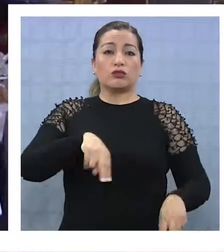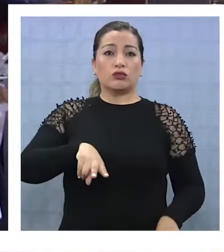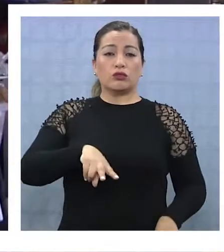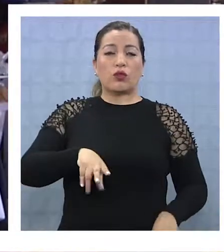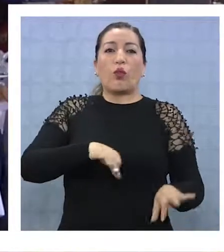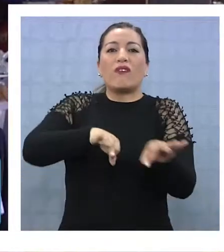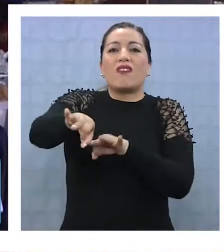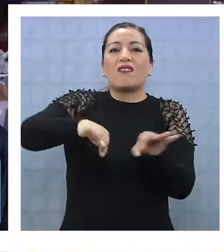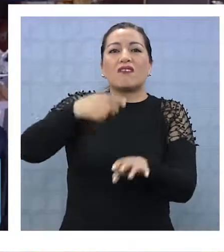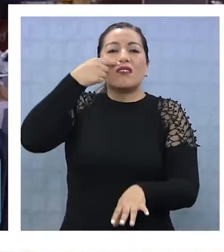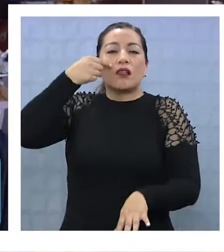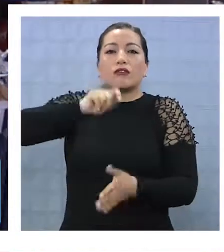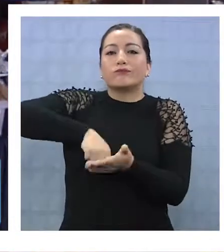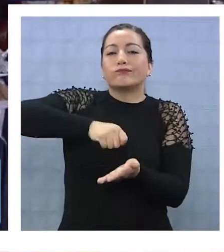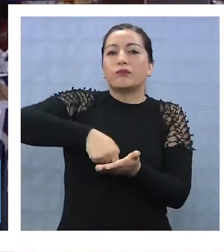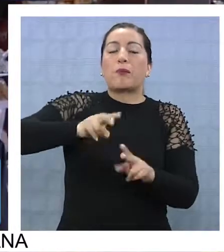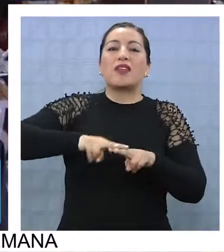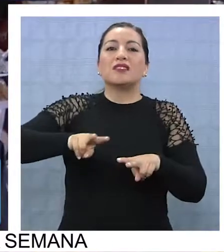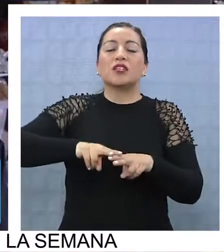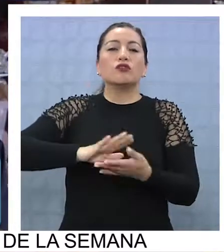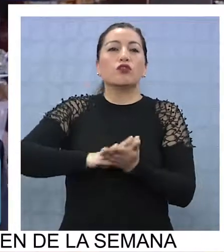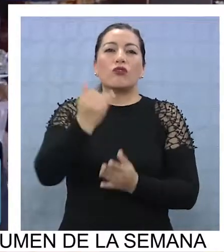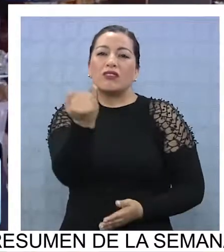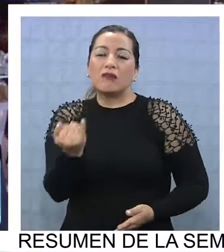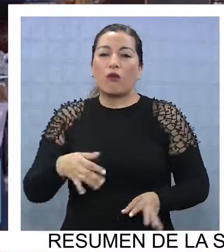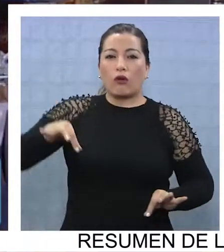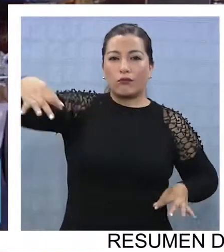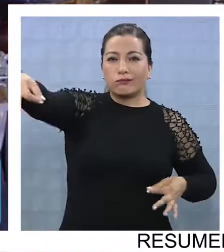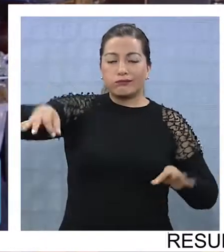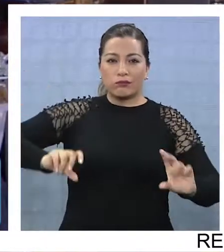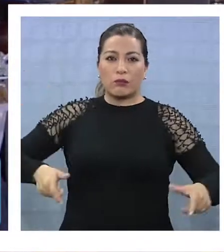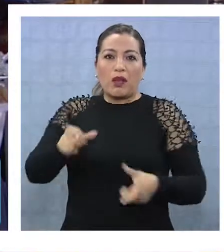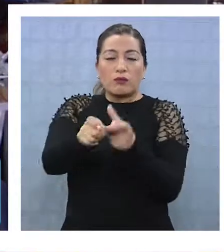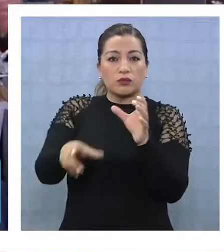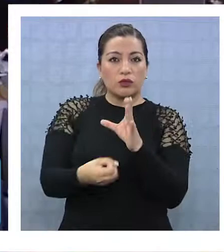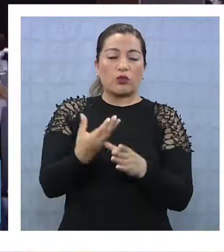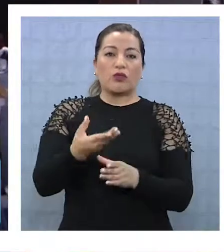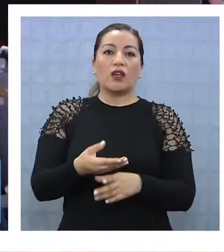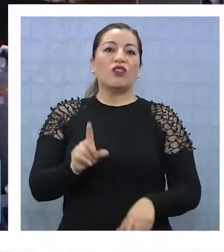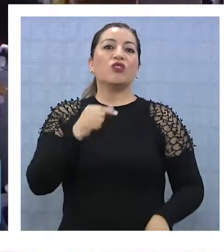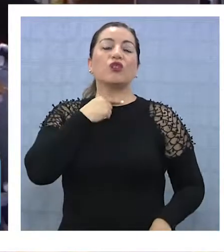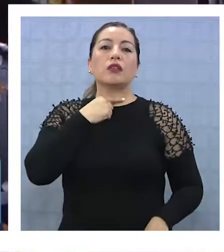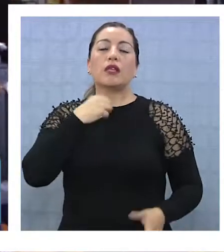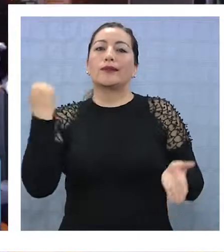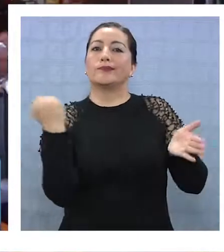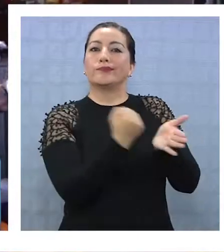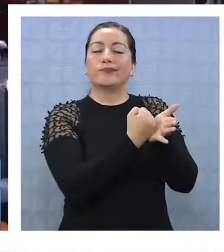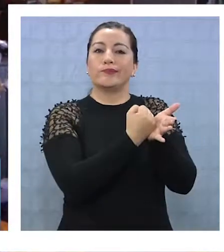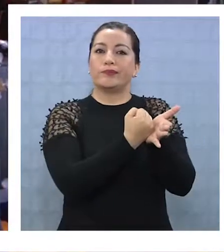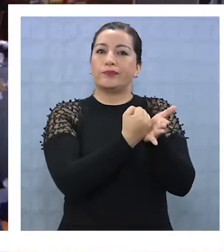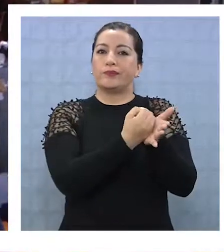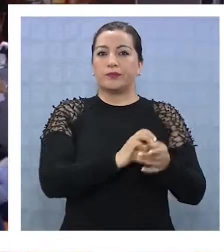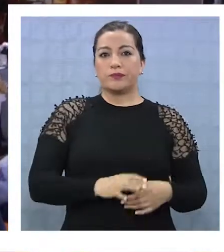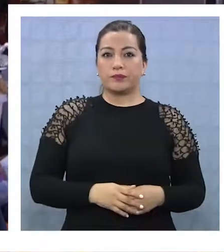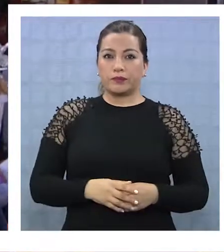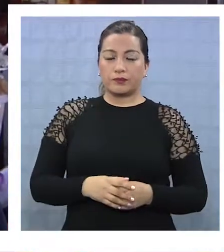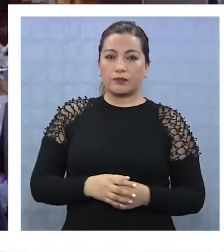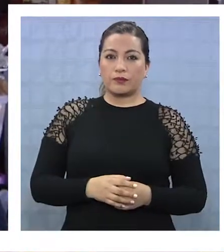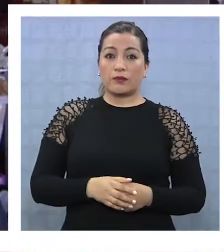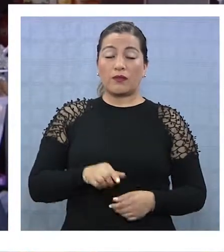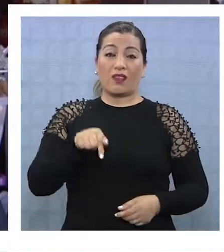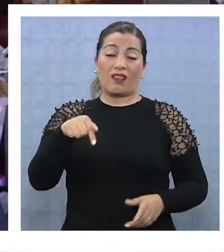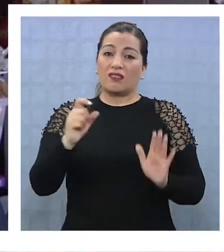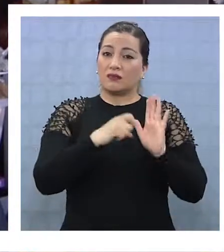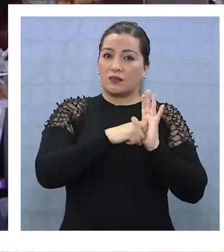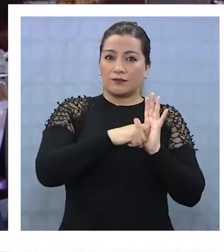recién, contratando a un arquitecto para que lo hagan los planos, porque ya a la gente nueva no le quieren dar patentes. Para allá.